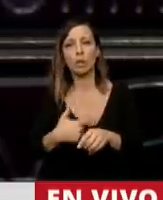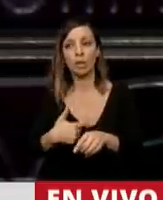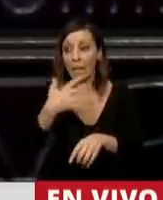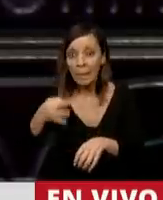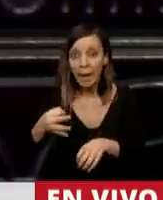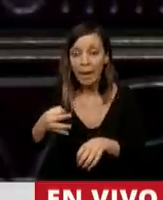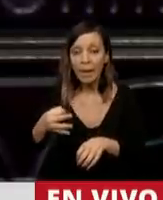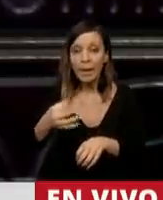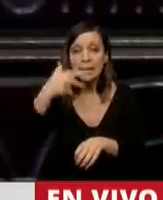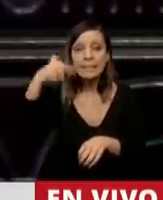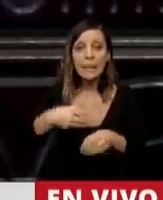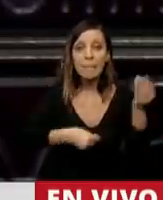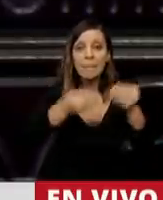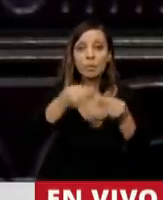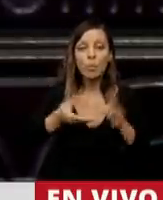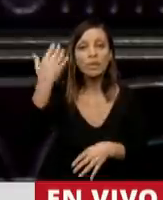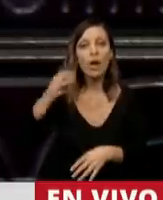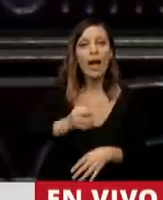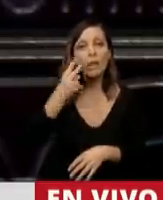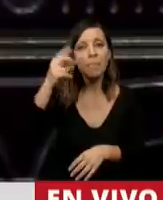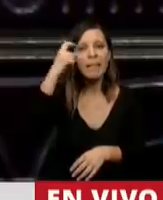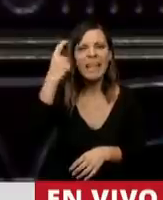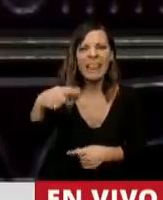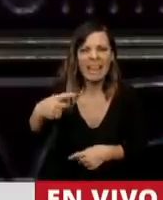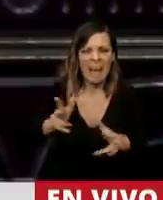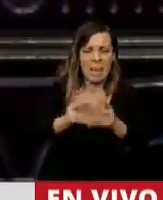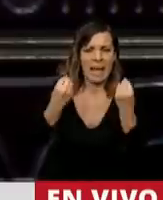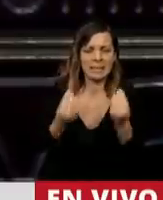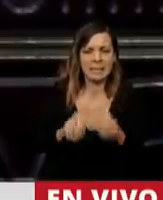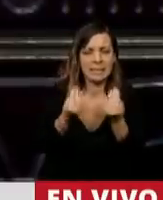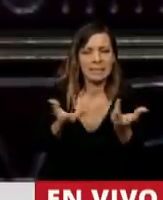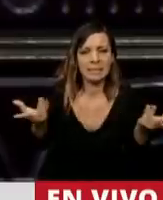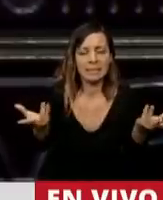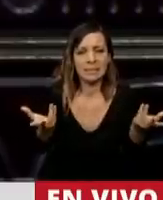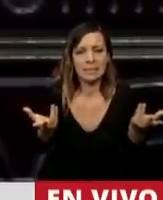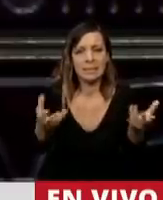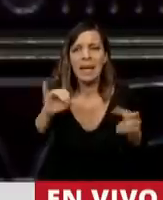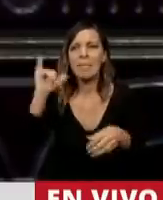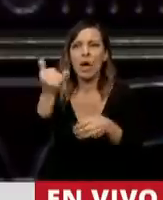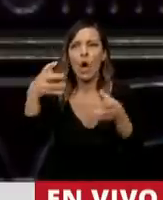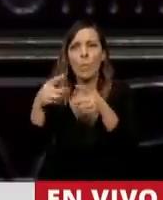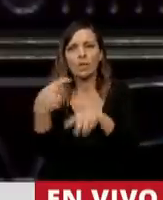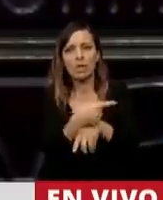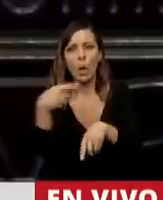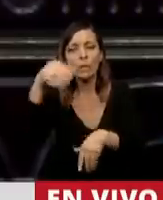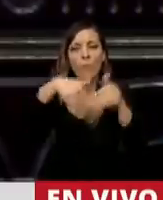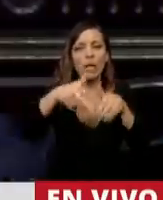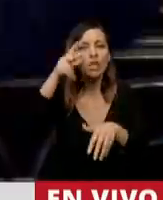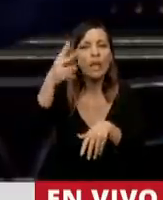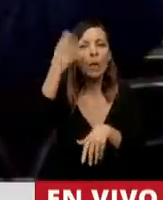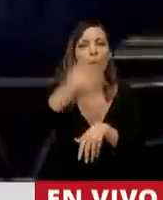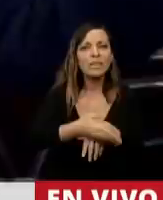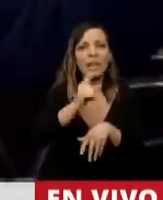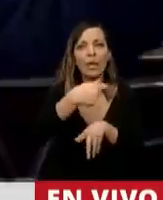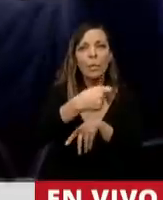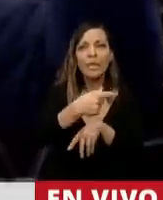dejaron sin presupuesto en el 2010. ¿De qué mejor oposición están hablando que fueron? Votaron el 82% móvil